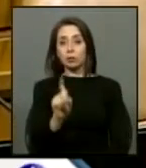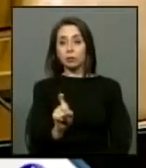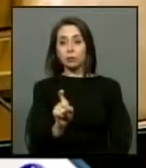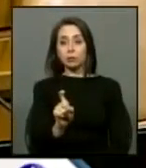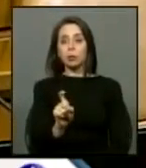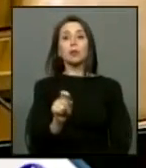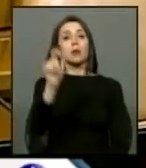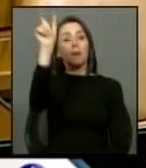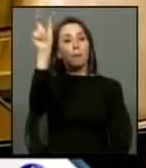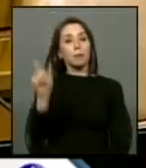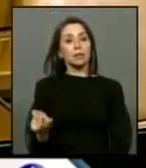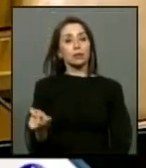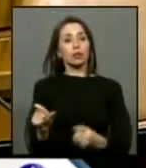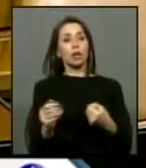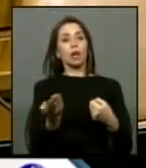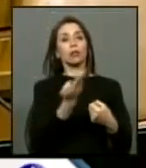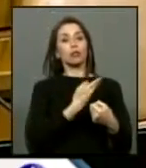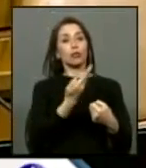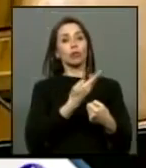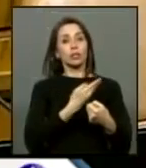una persona torturada